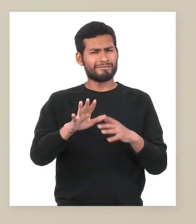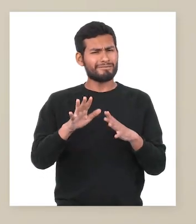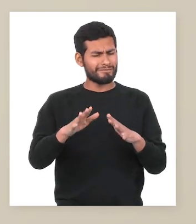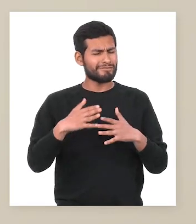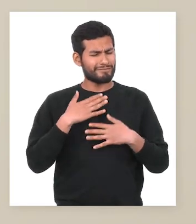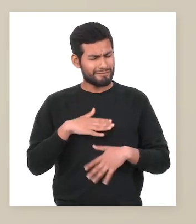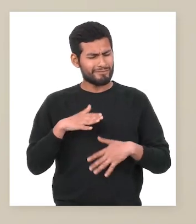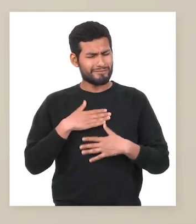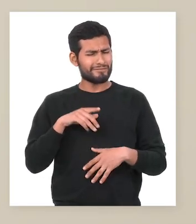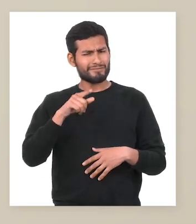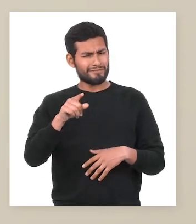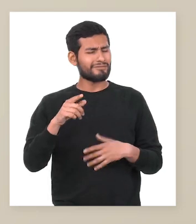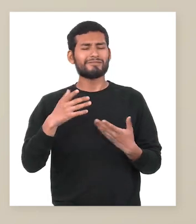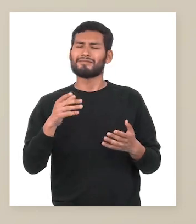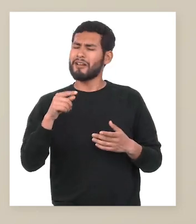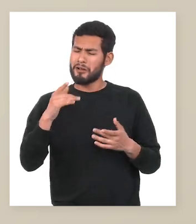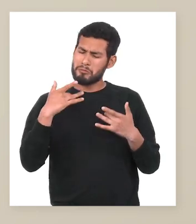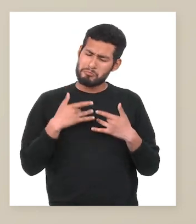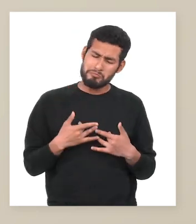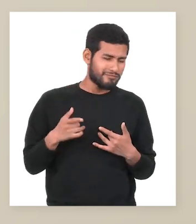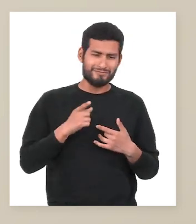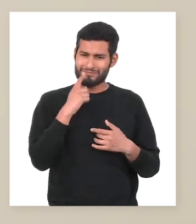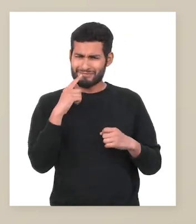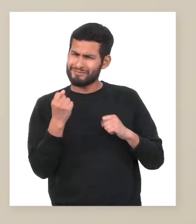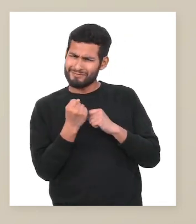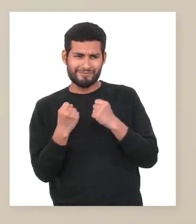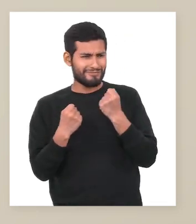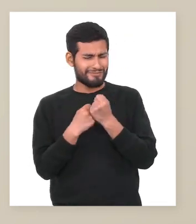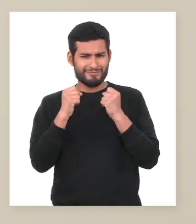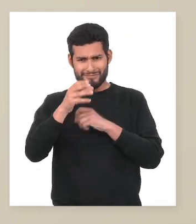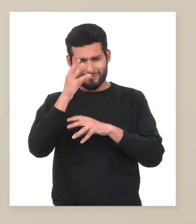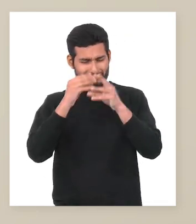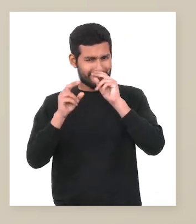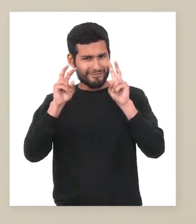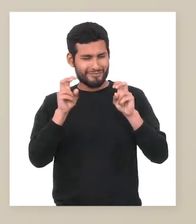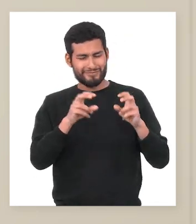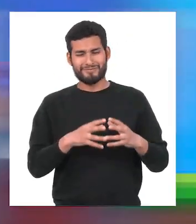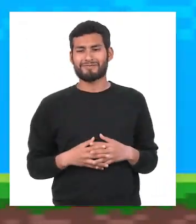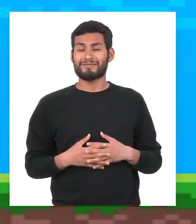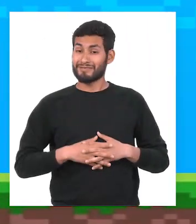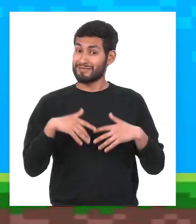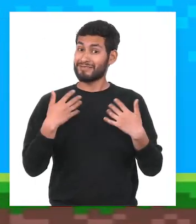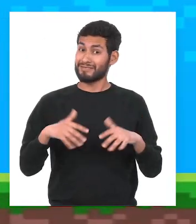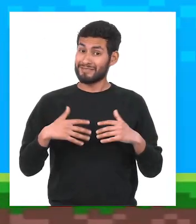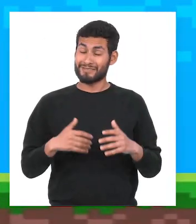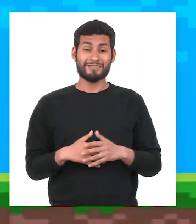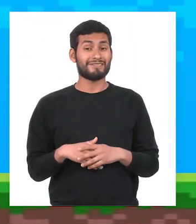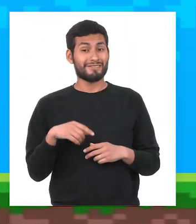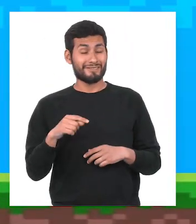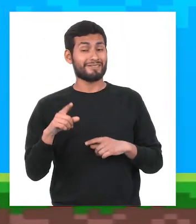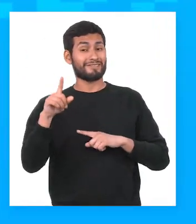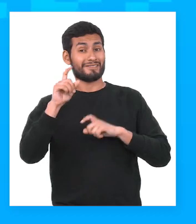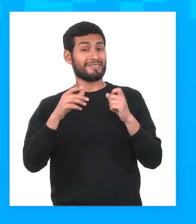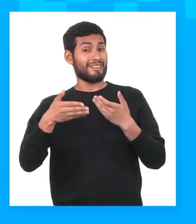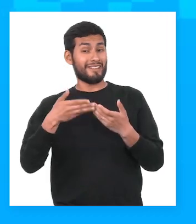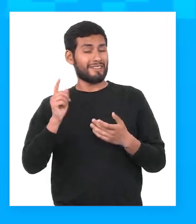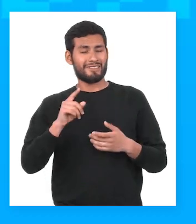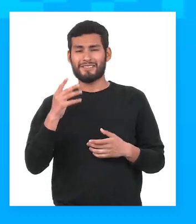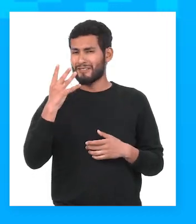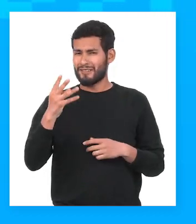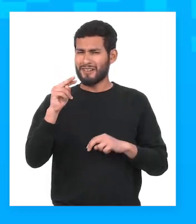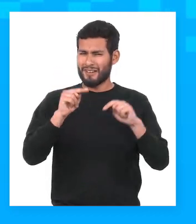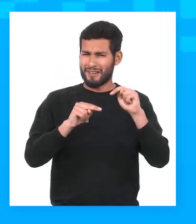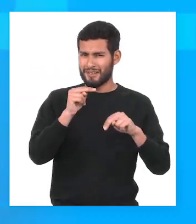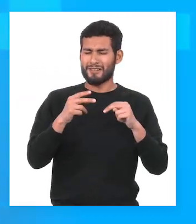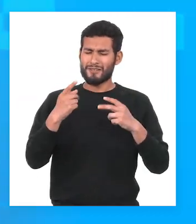Pero no te desanimes. Aquí todos nos vamos a apoyar para reforzar cada tema. Increíble. La verdad no fue una pregunta tan